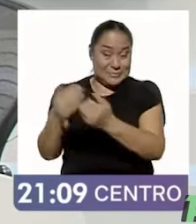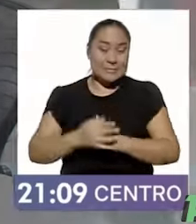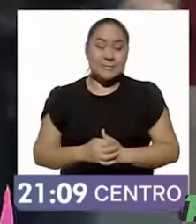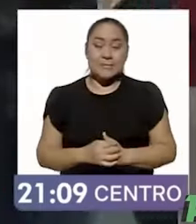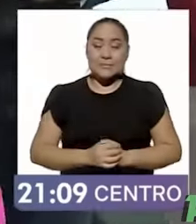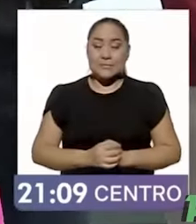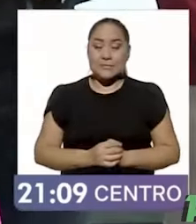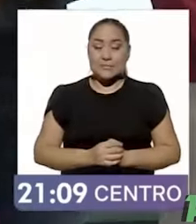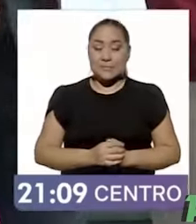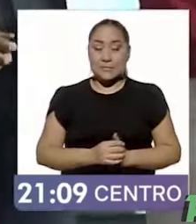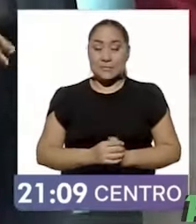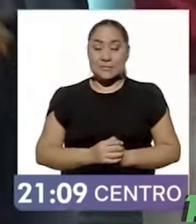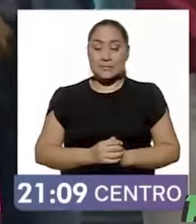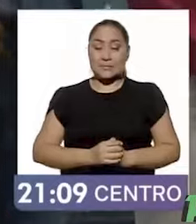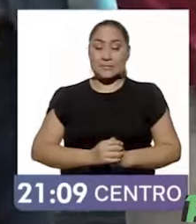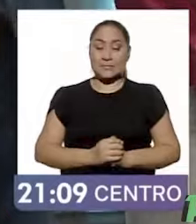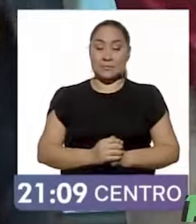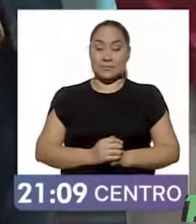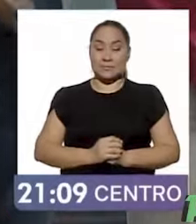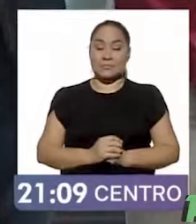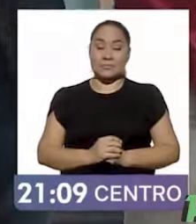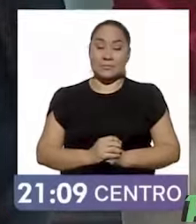¡Luz! ¡Luz!